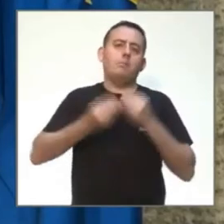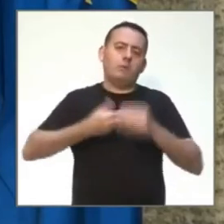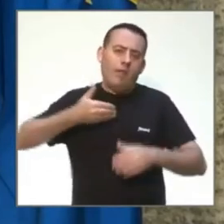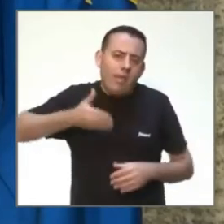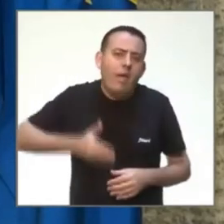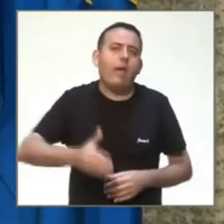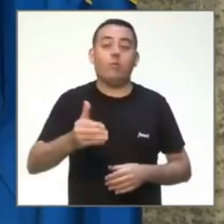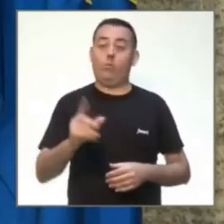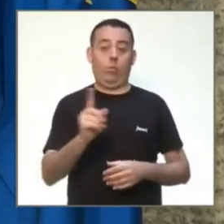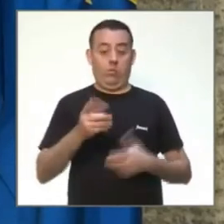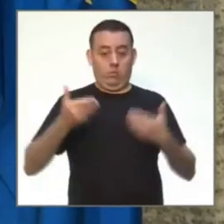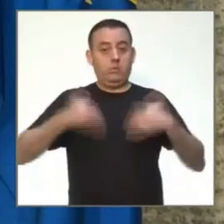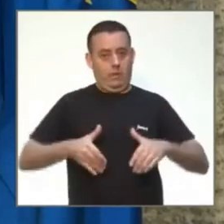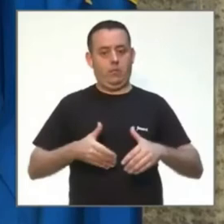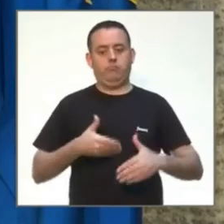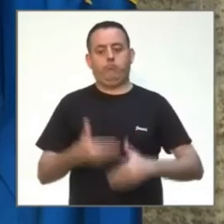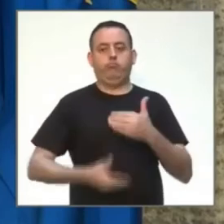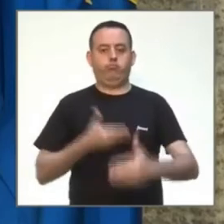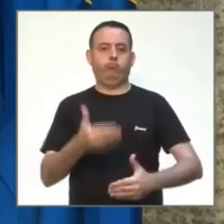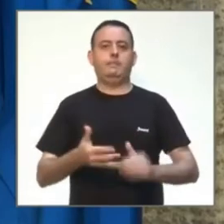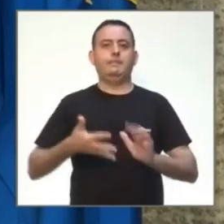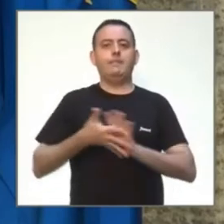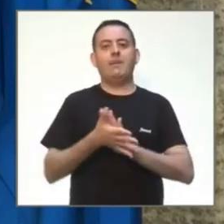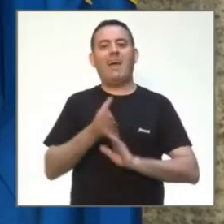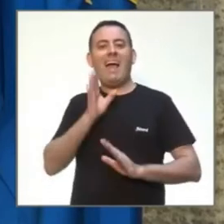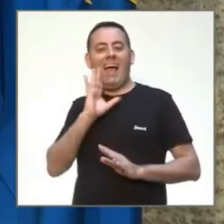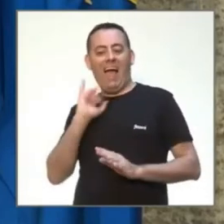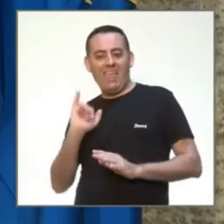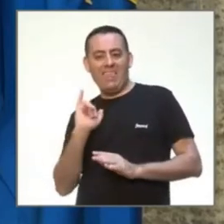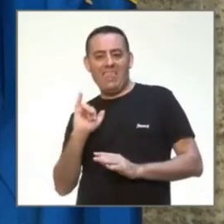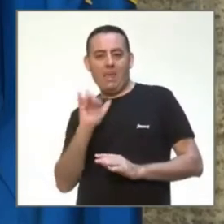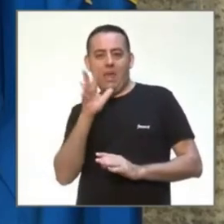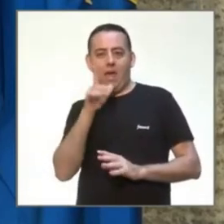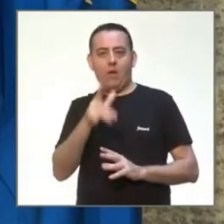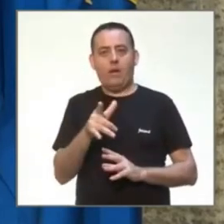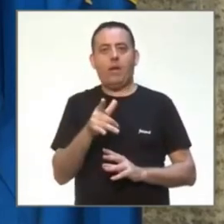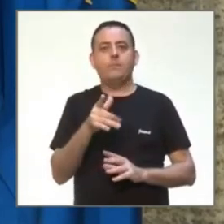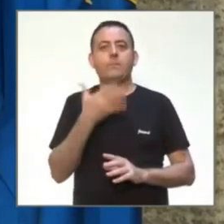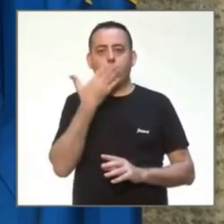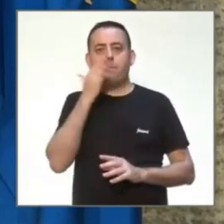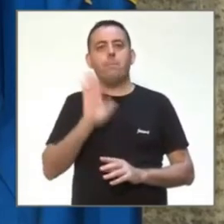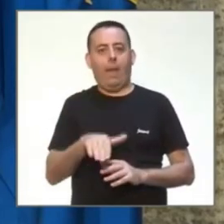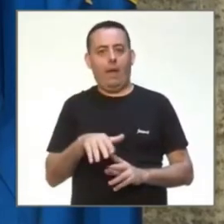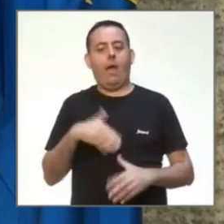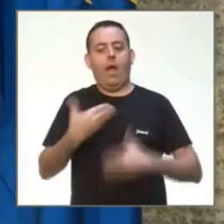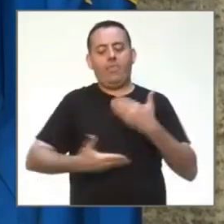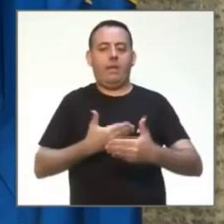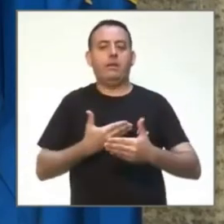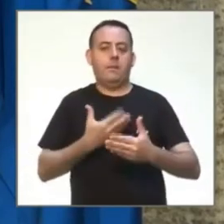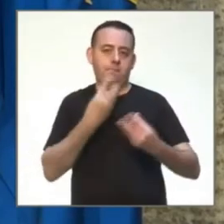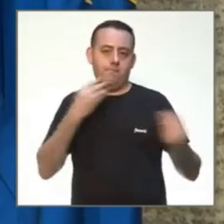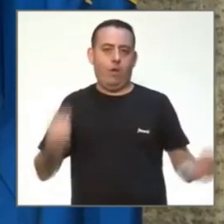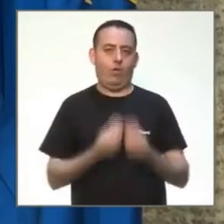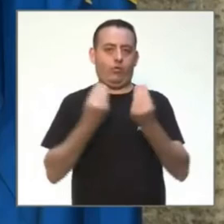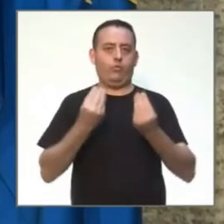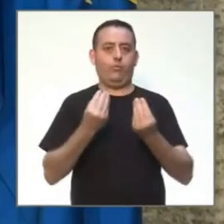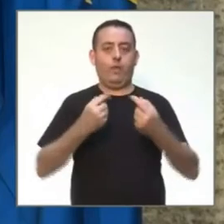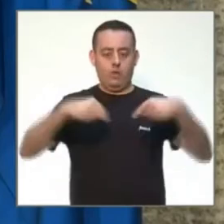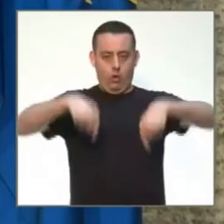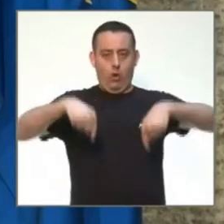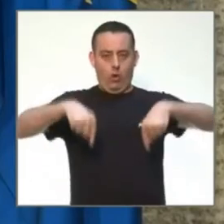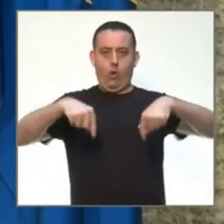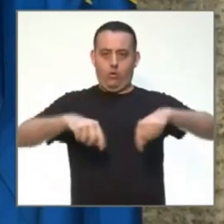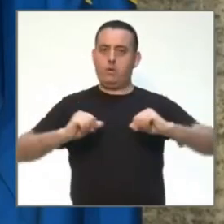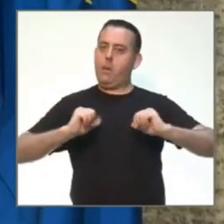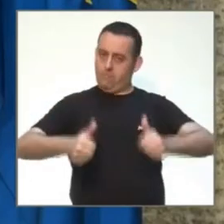investigación, se va a mejorar sin duda todo lo que es su aplicación, pero ya a partir de hoy mismo es una realidad